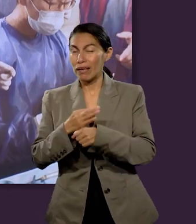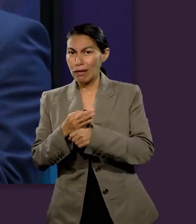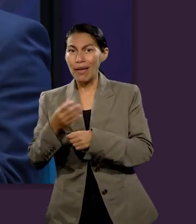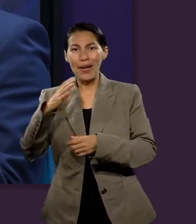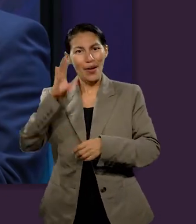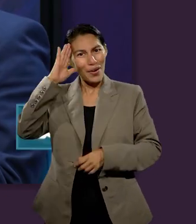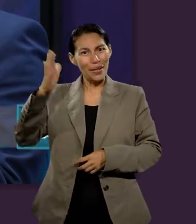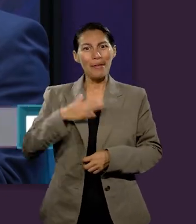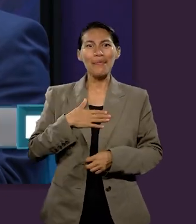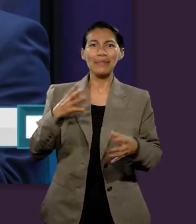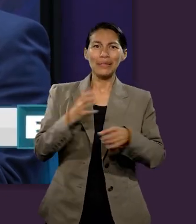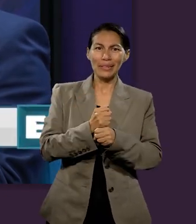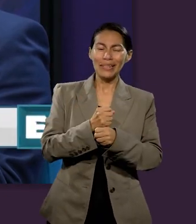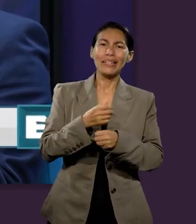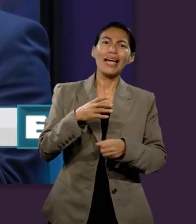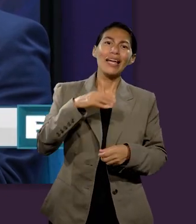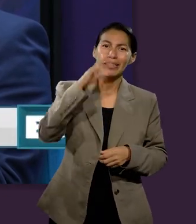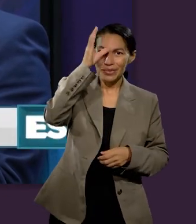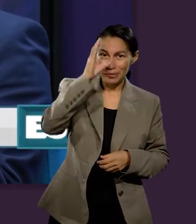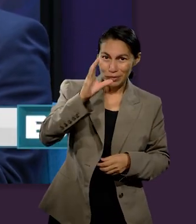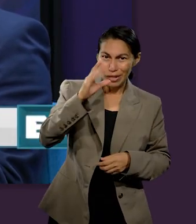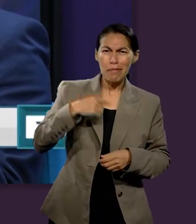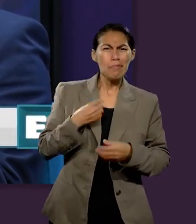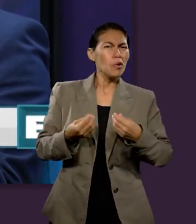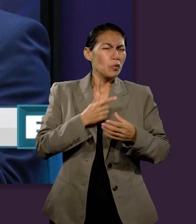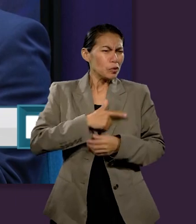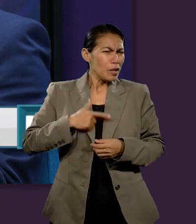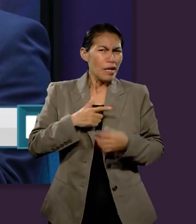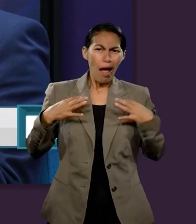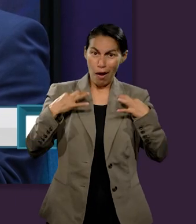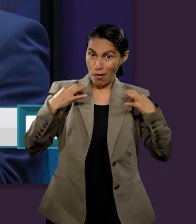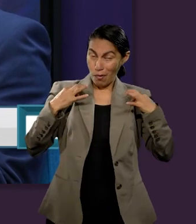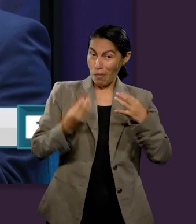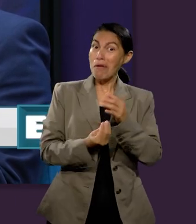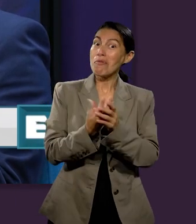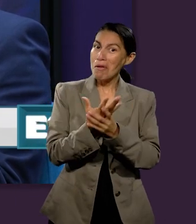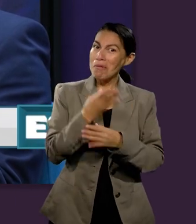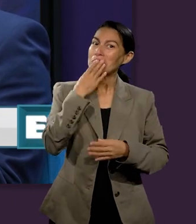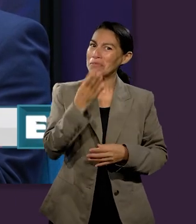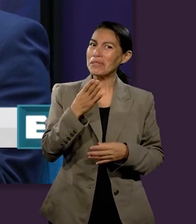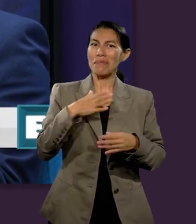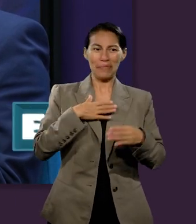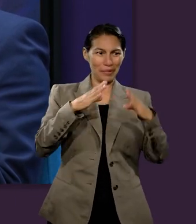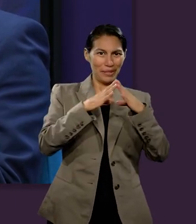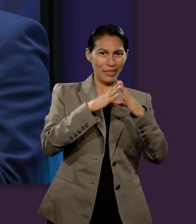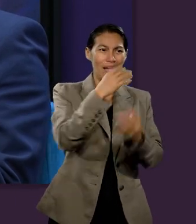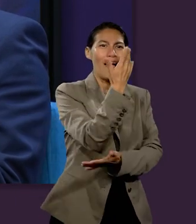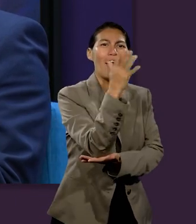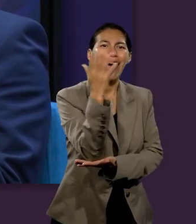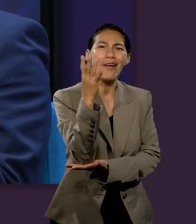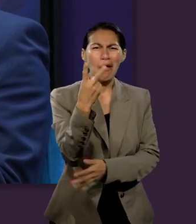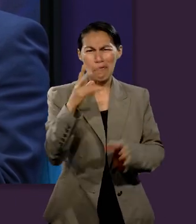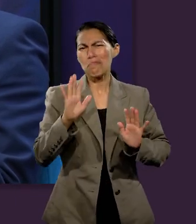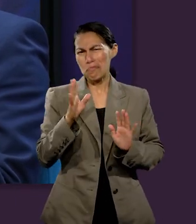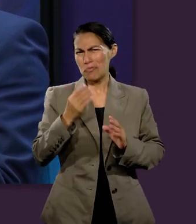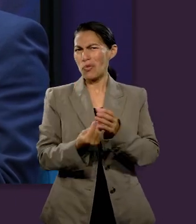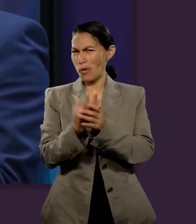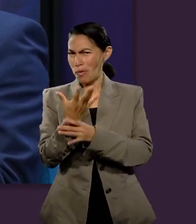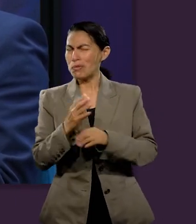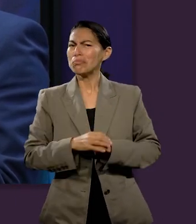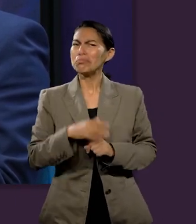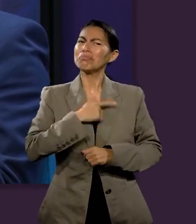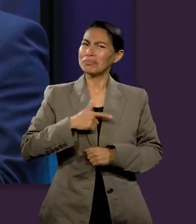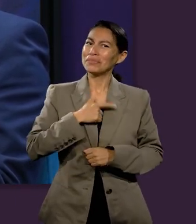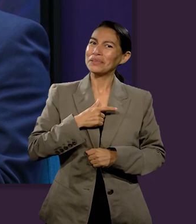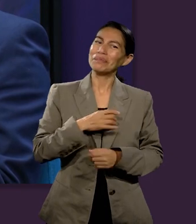Mi nombre es Ciprián Mojorea y me gustaría renovar mi guardarropa y estrenar un par